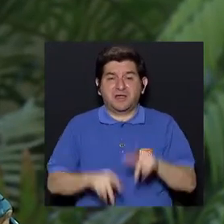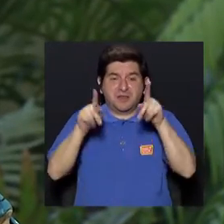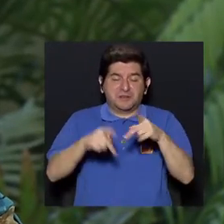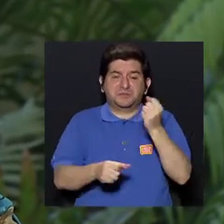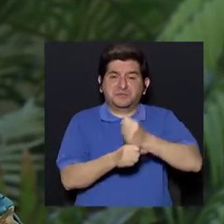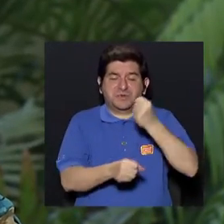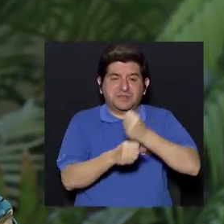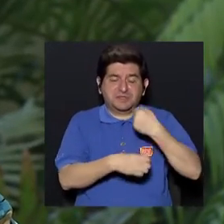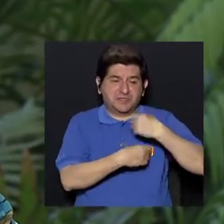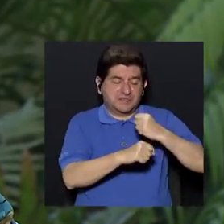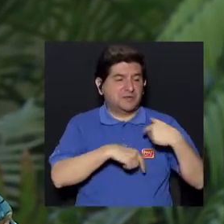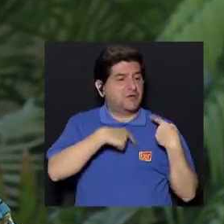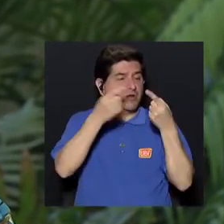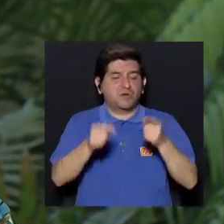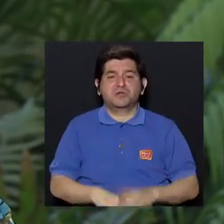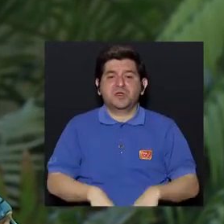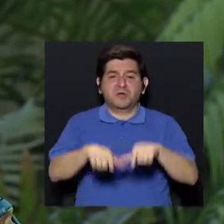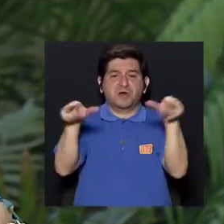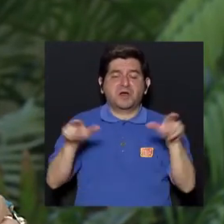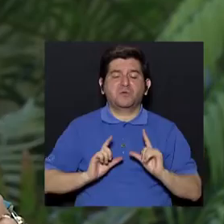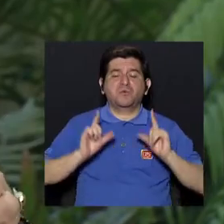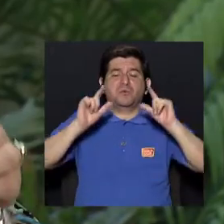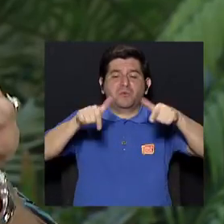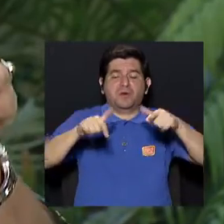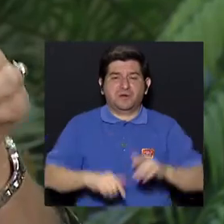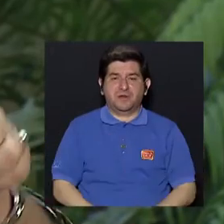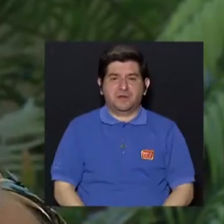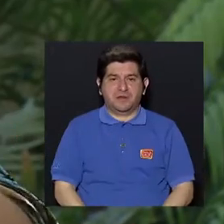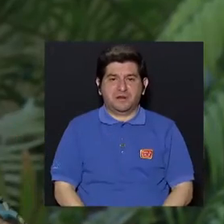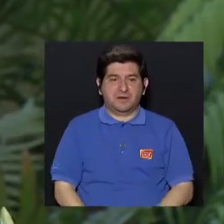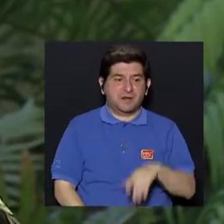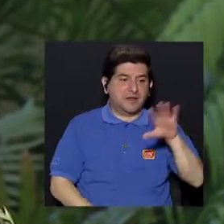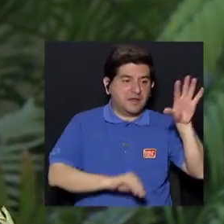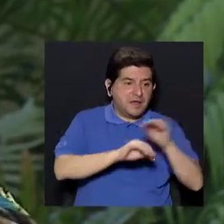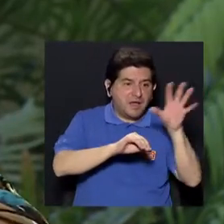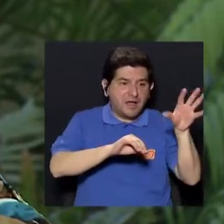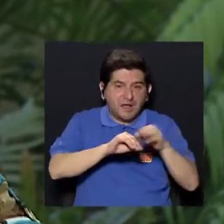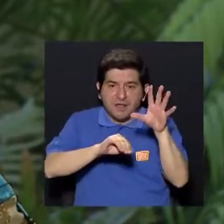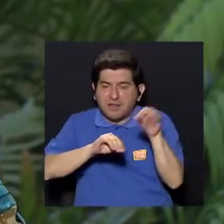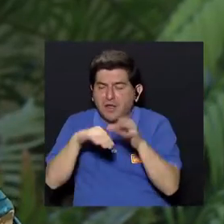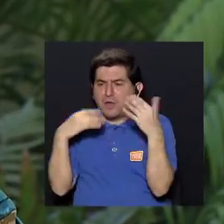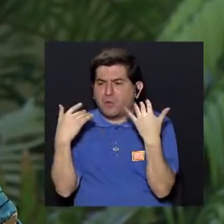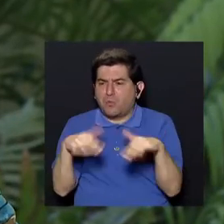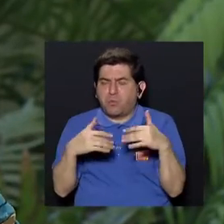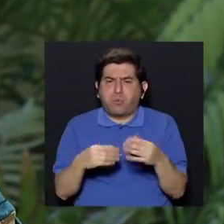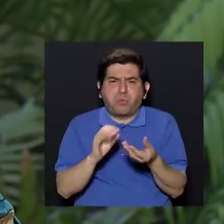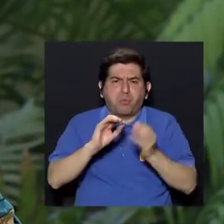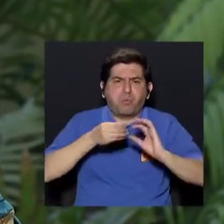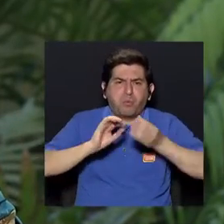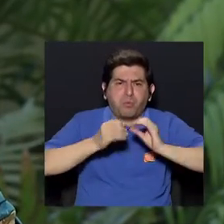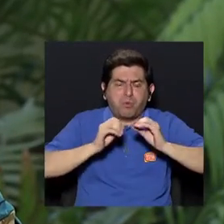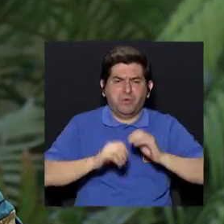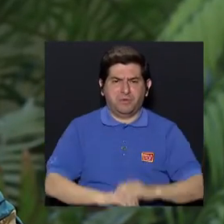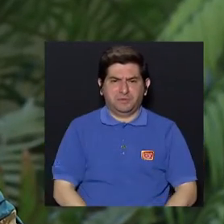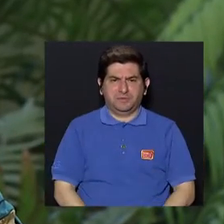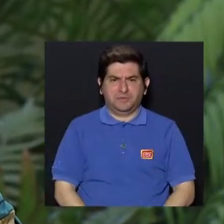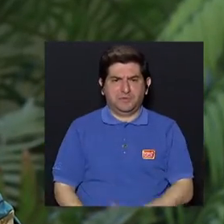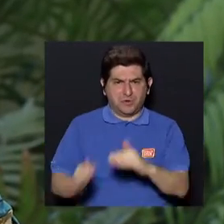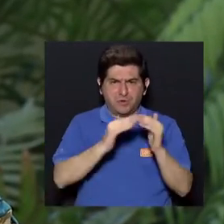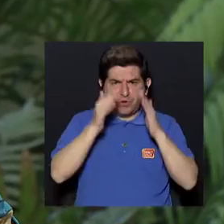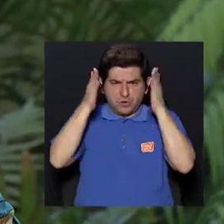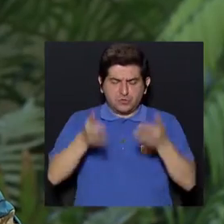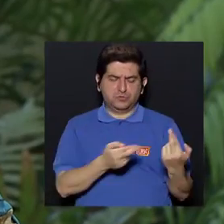municipales, va para relleno sanitario y demás y este el mío más el otro, más el otro van a sumar muchos, ¿verdad? Como